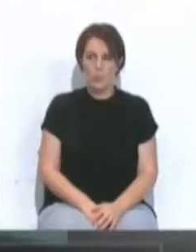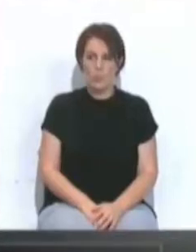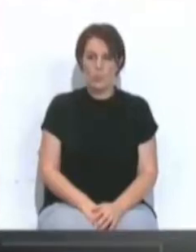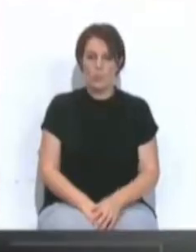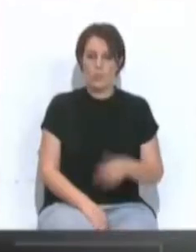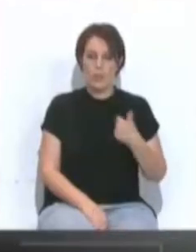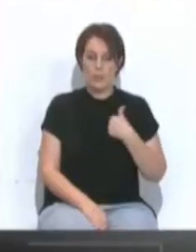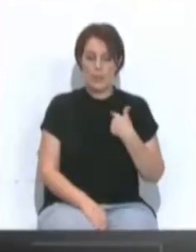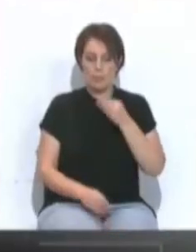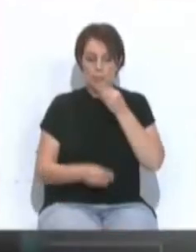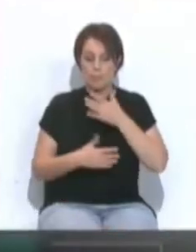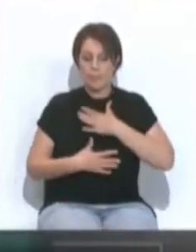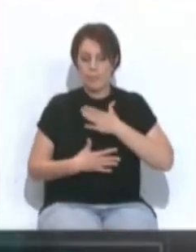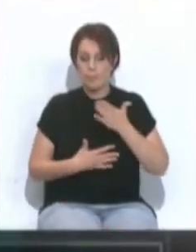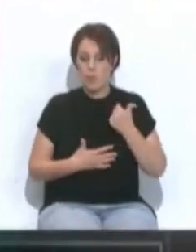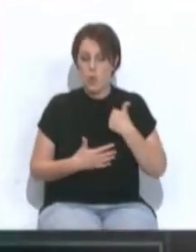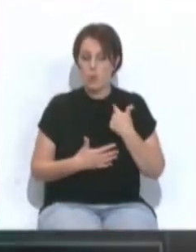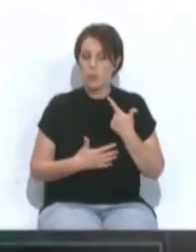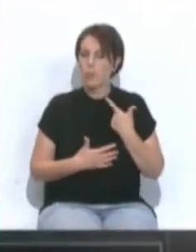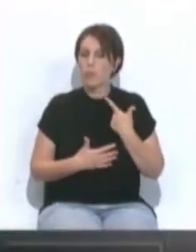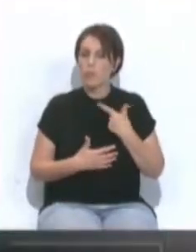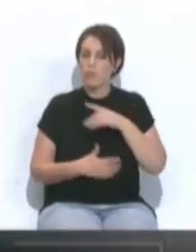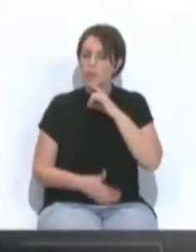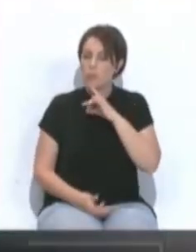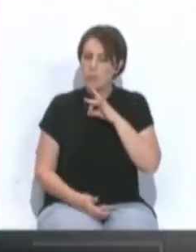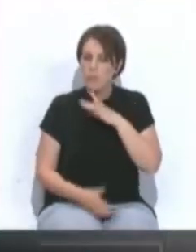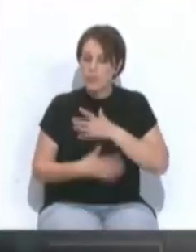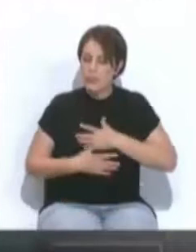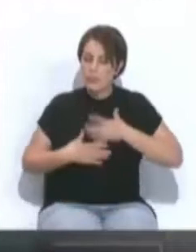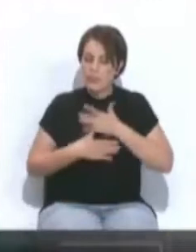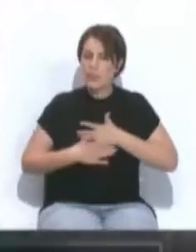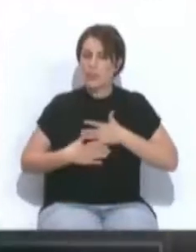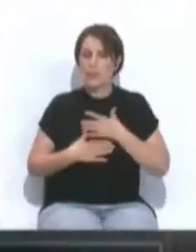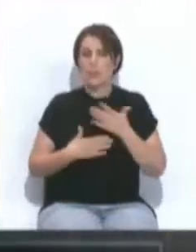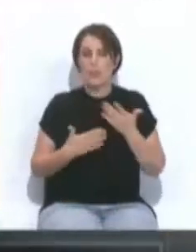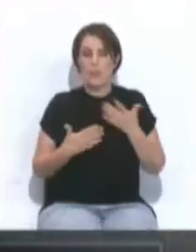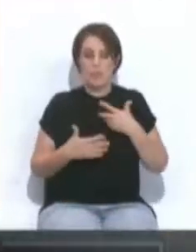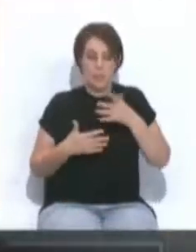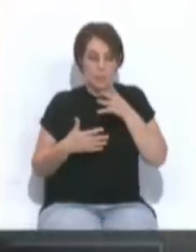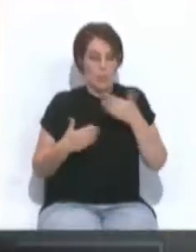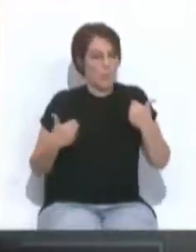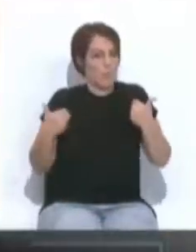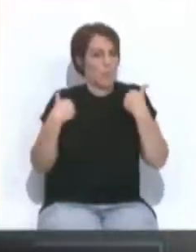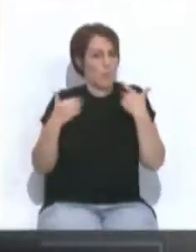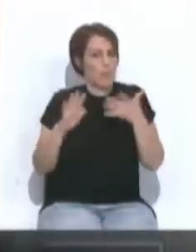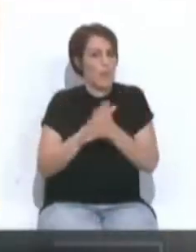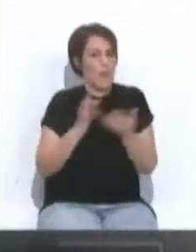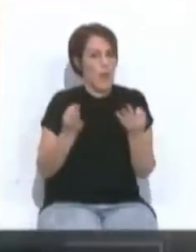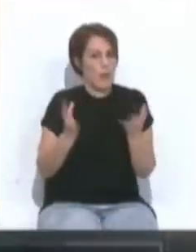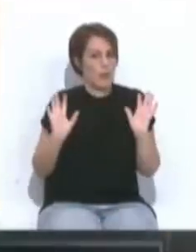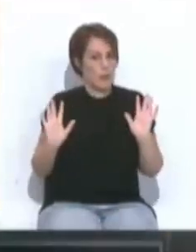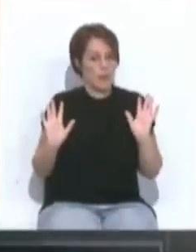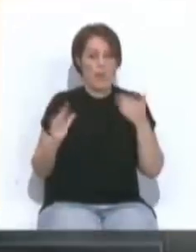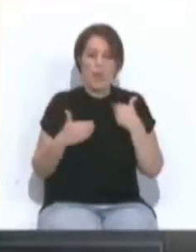Pues esta designación la tomo con muchísima satisfacción y desde luego con la responsabilidad que ello conlleva también.